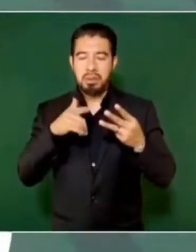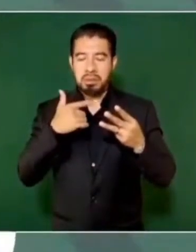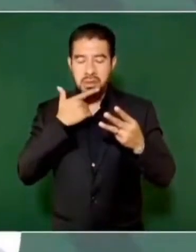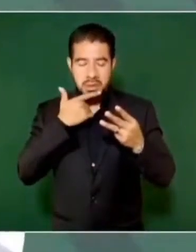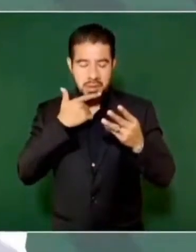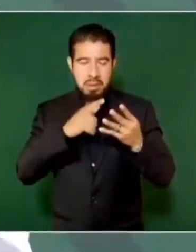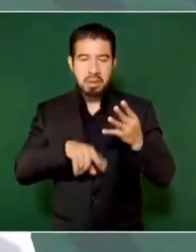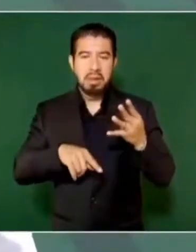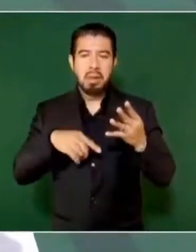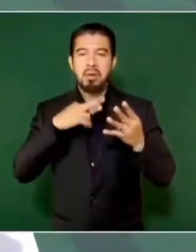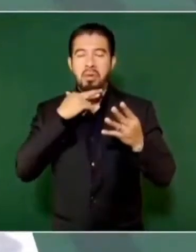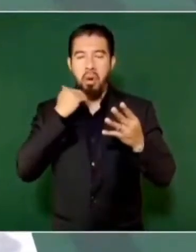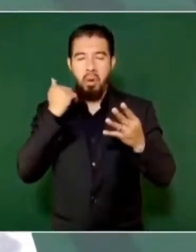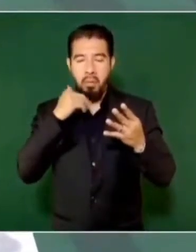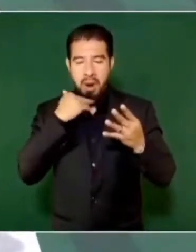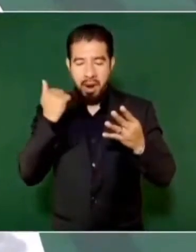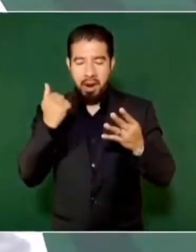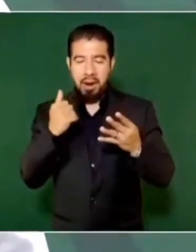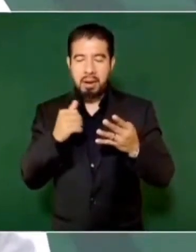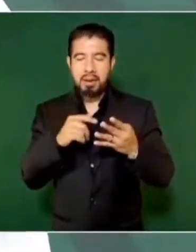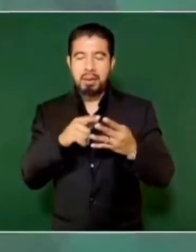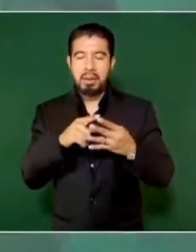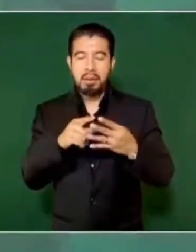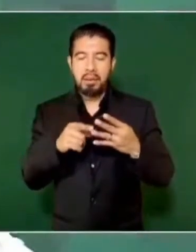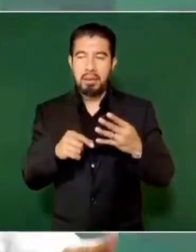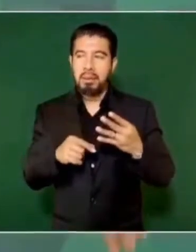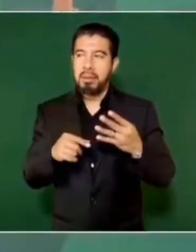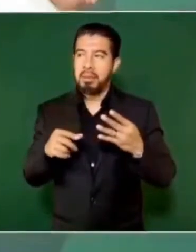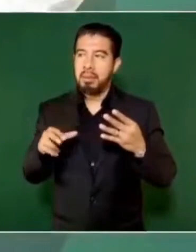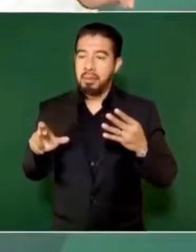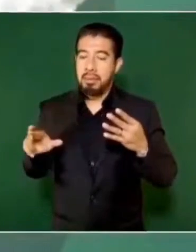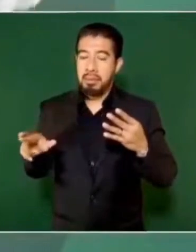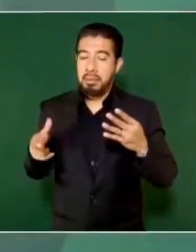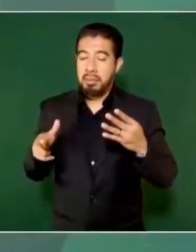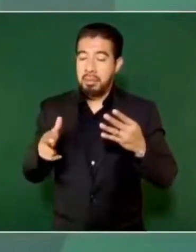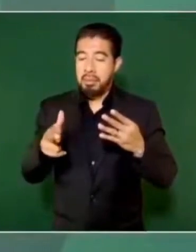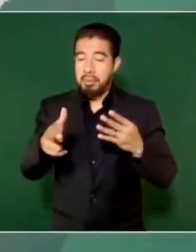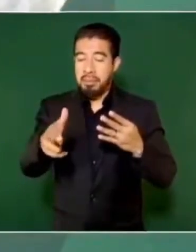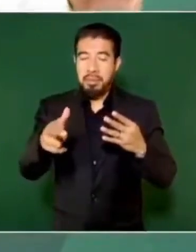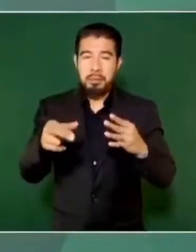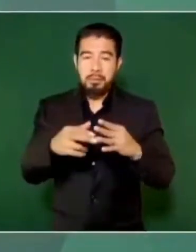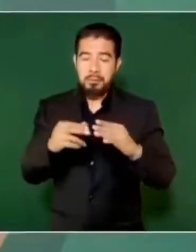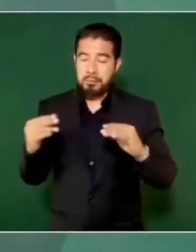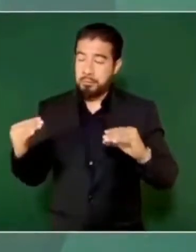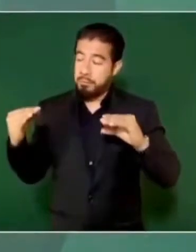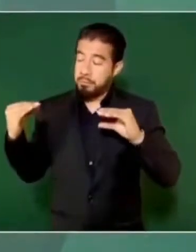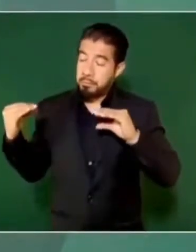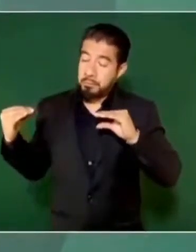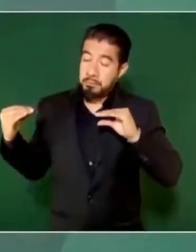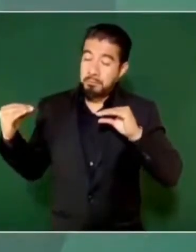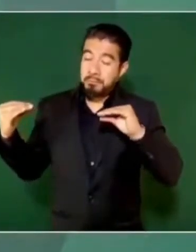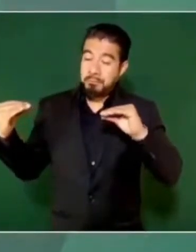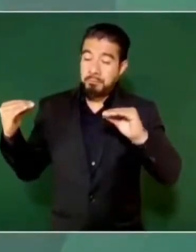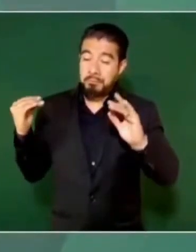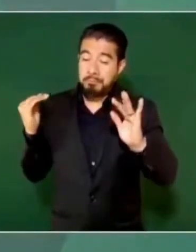Roma, son ríos y sus malecones bellísimos.